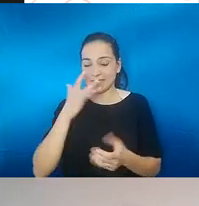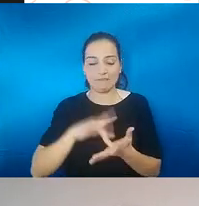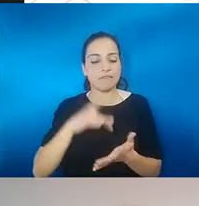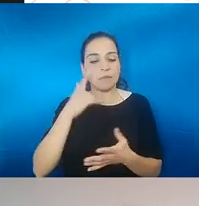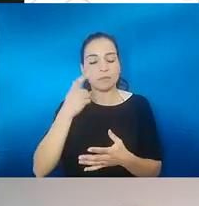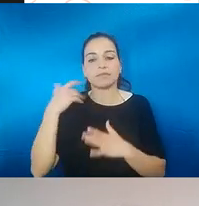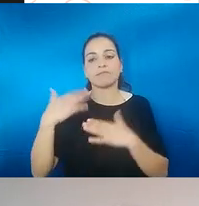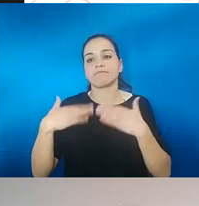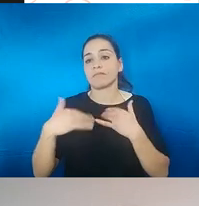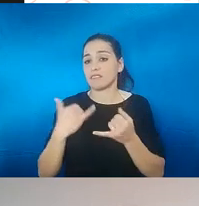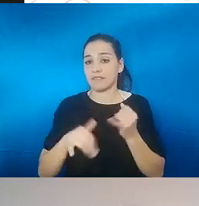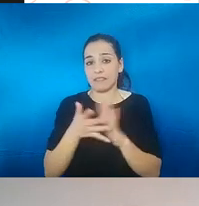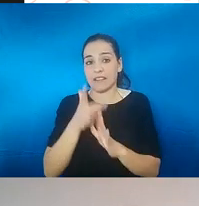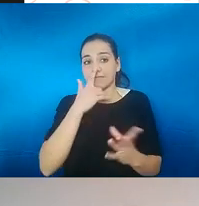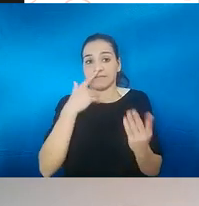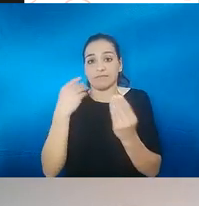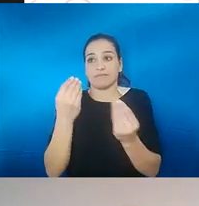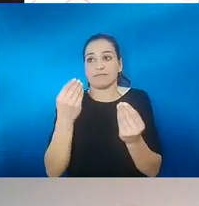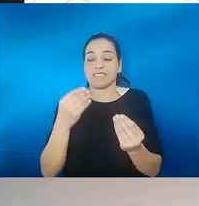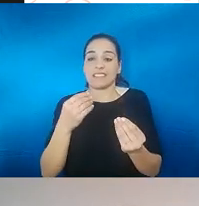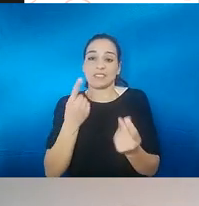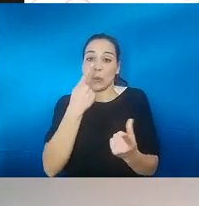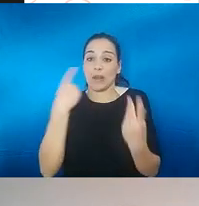adaptarte a la falta de un sentido, ¿no?